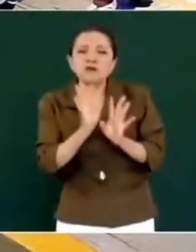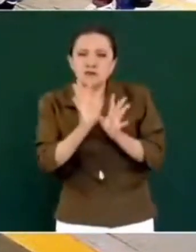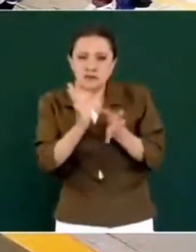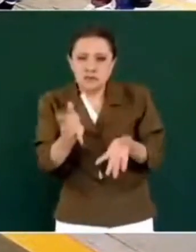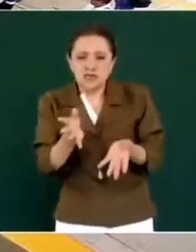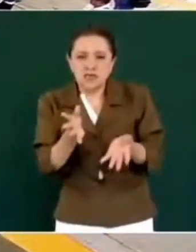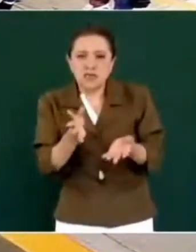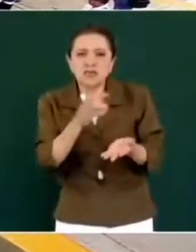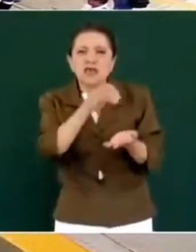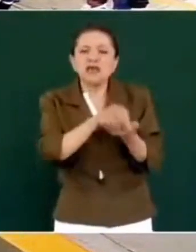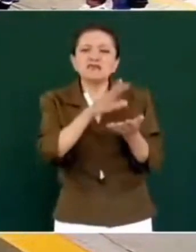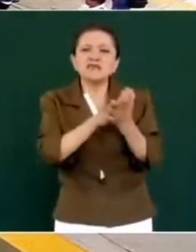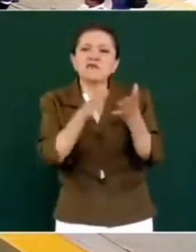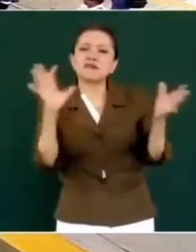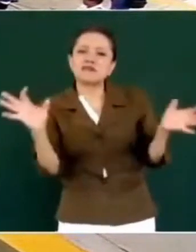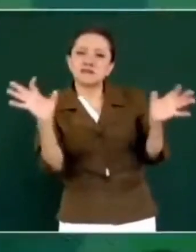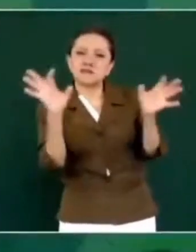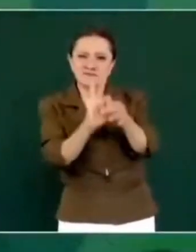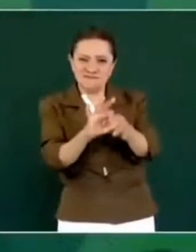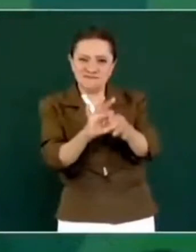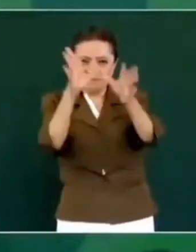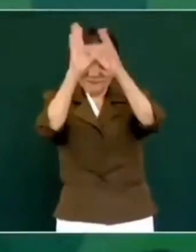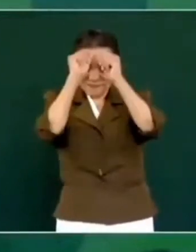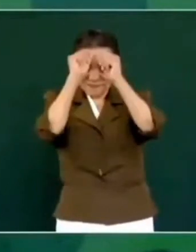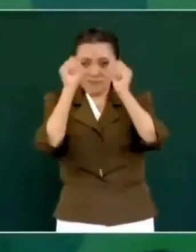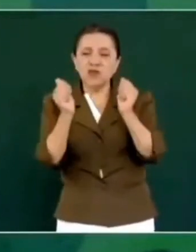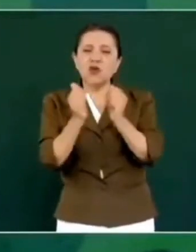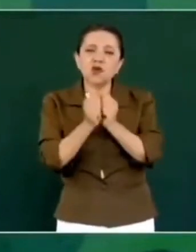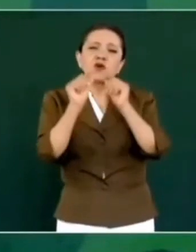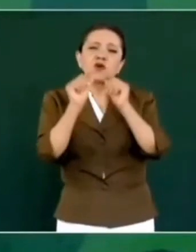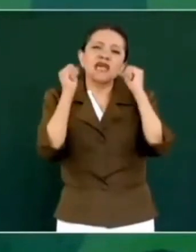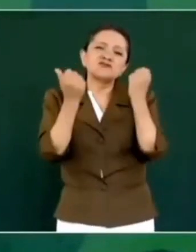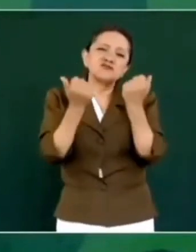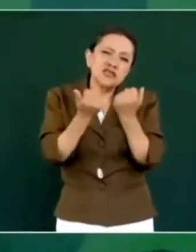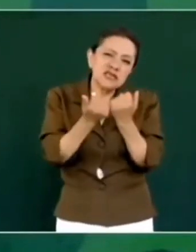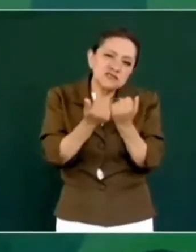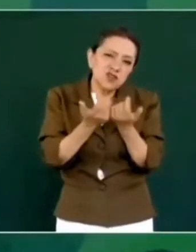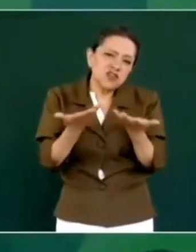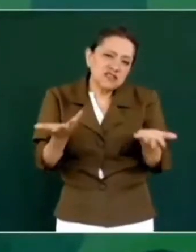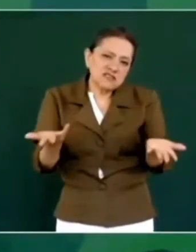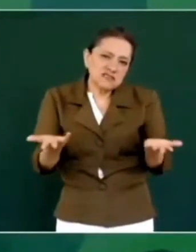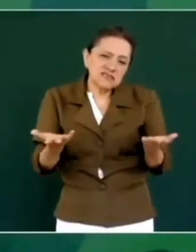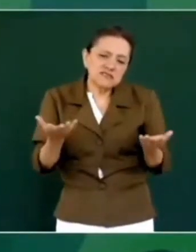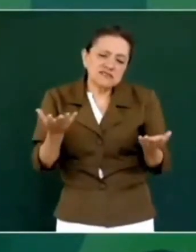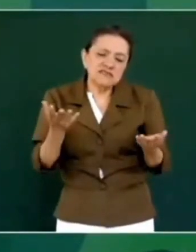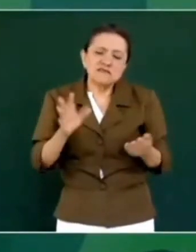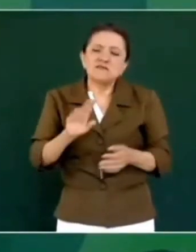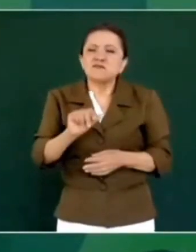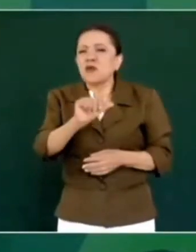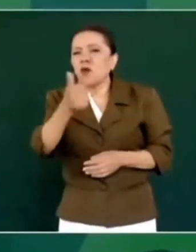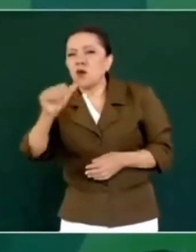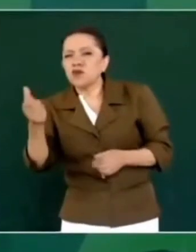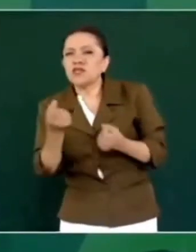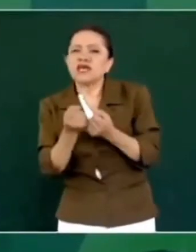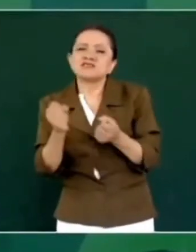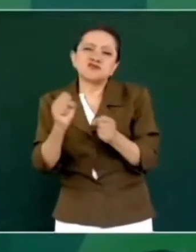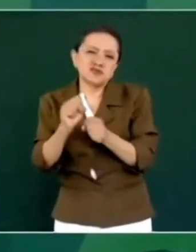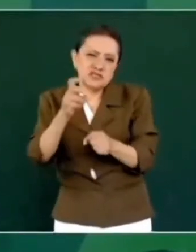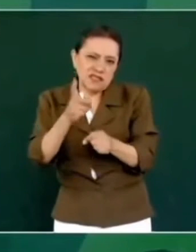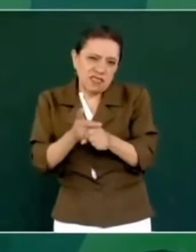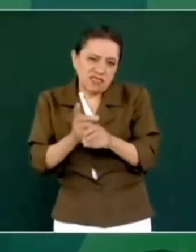establecido convenio con organizaciones no gubernamentales de la llamada sociedad civil,